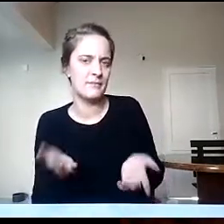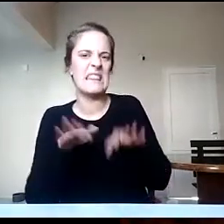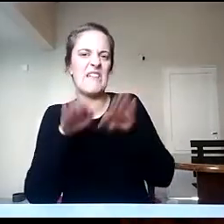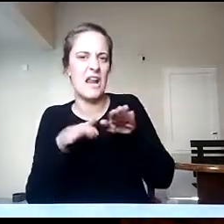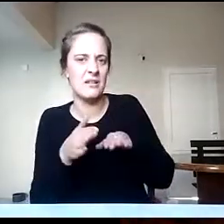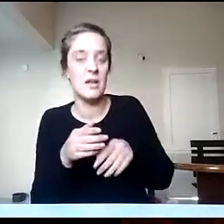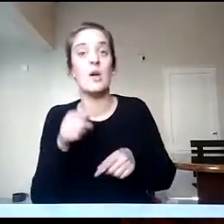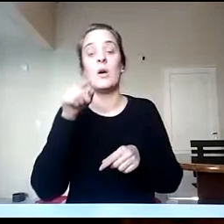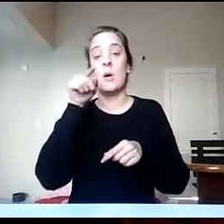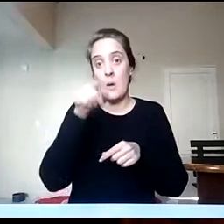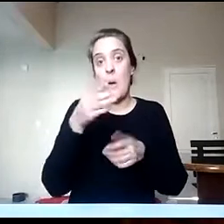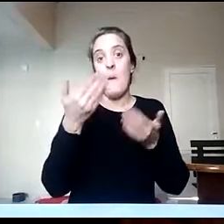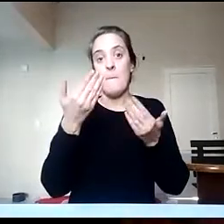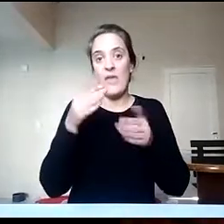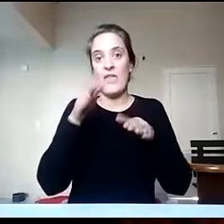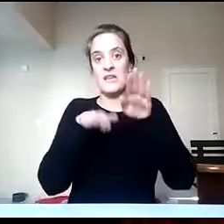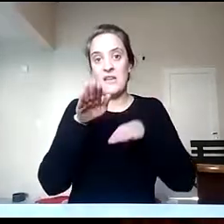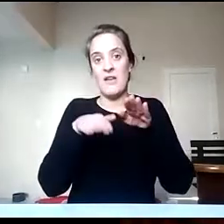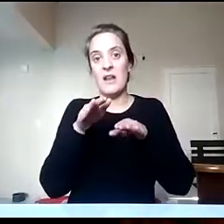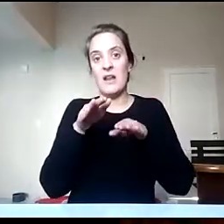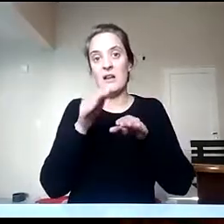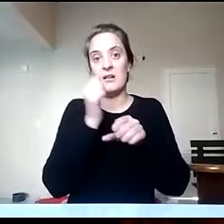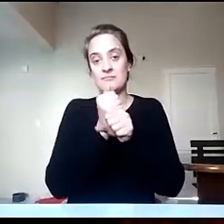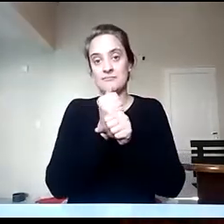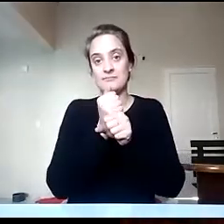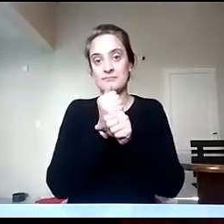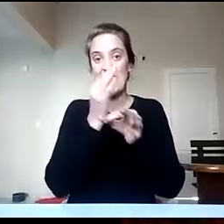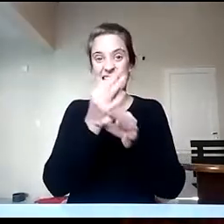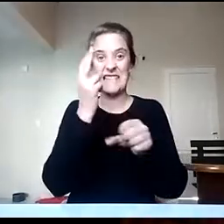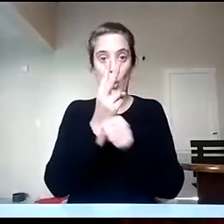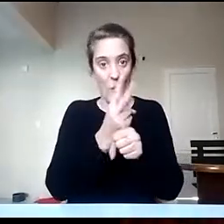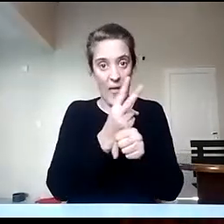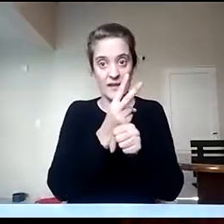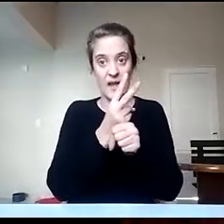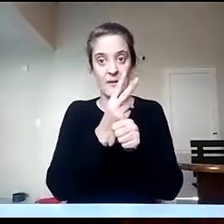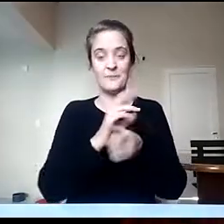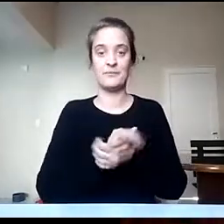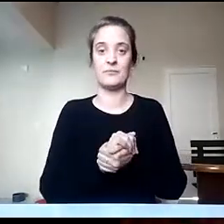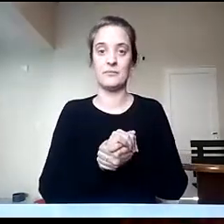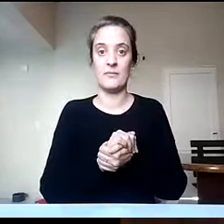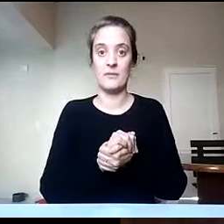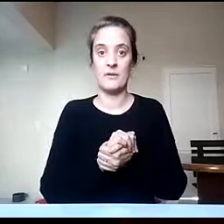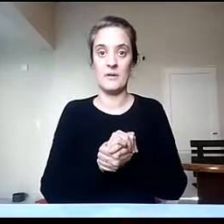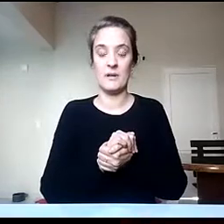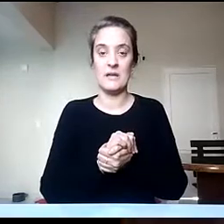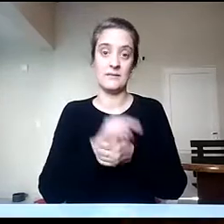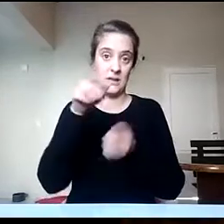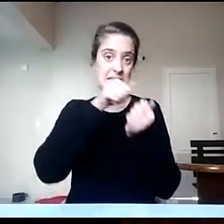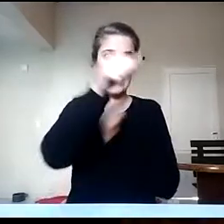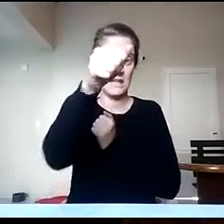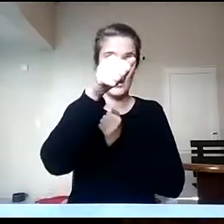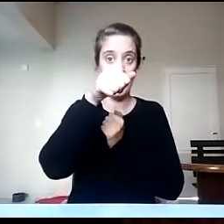decir, como profesoras de secundaria y esa es la posibilidad que les ofrece su título, ¿sí? El título